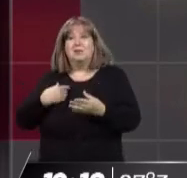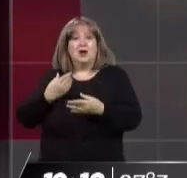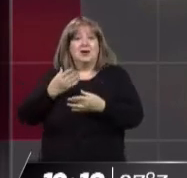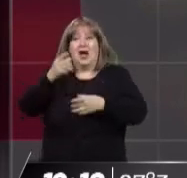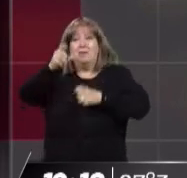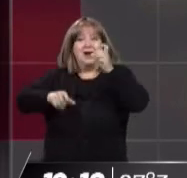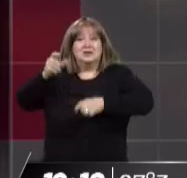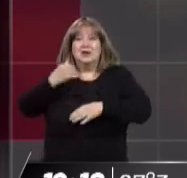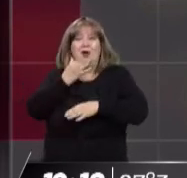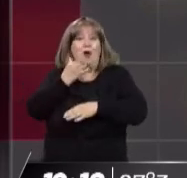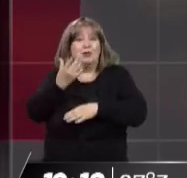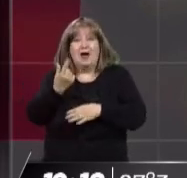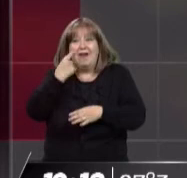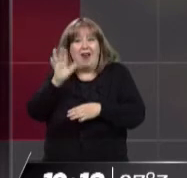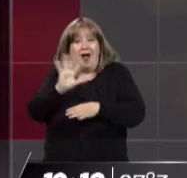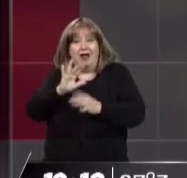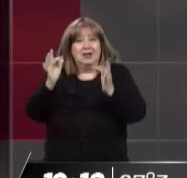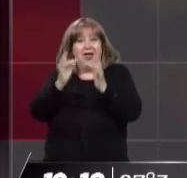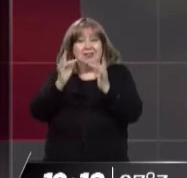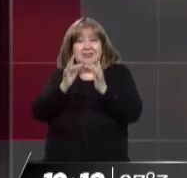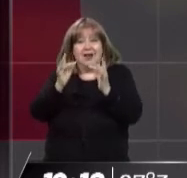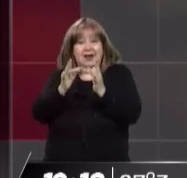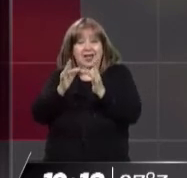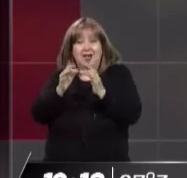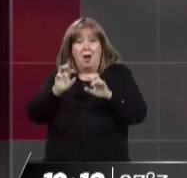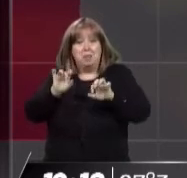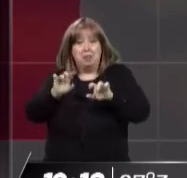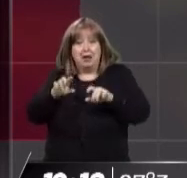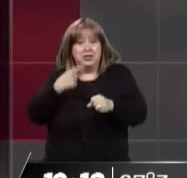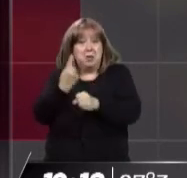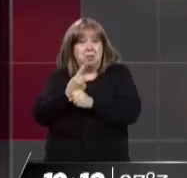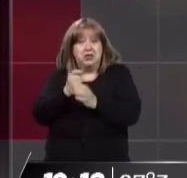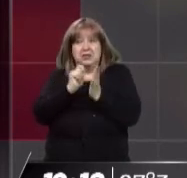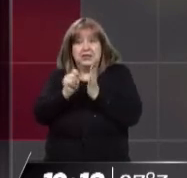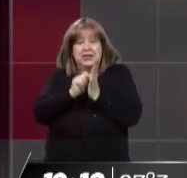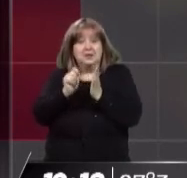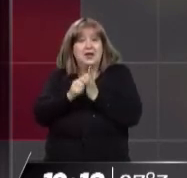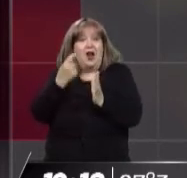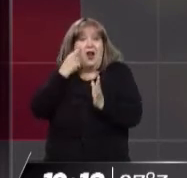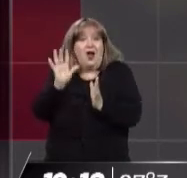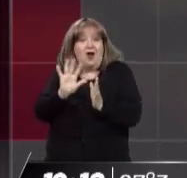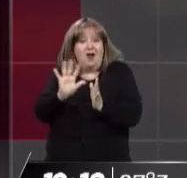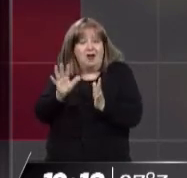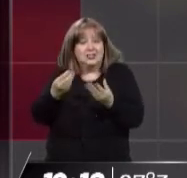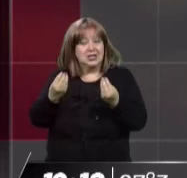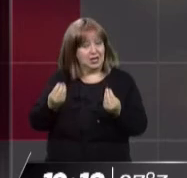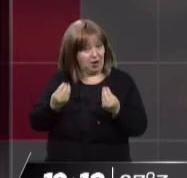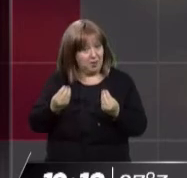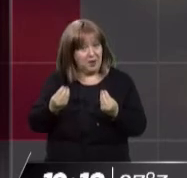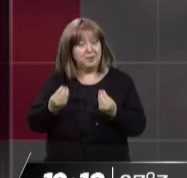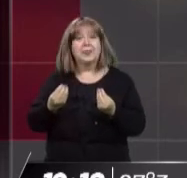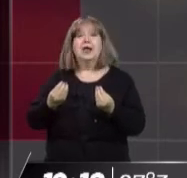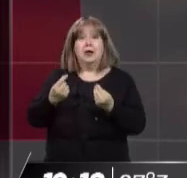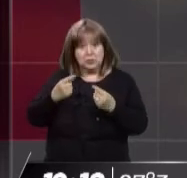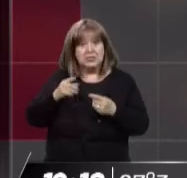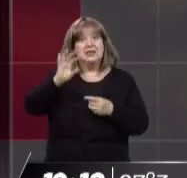sabe, porque no puede, son merecedores de los subsidios y no se han podido inscribir. Sí. Entonces tienen que saber que todavía